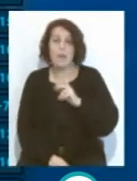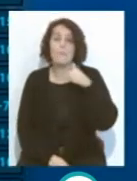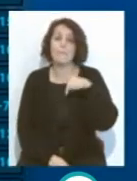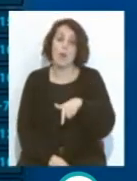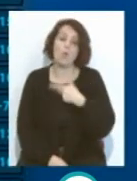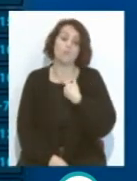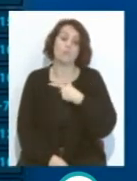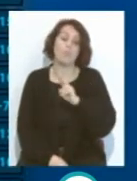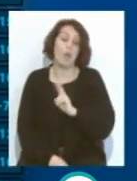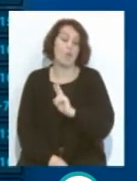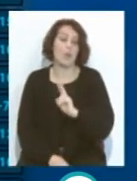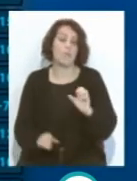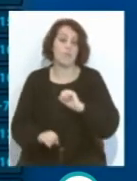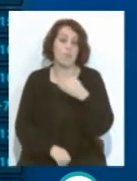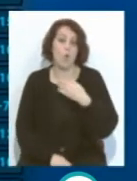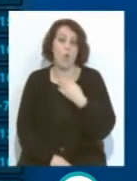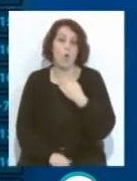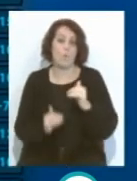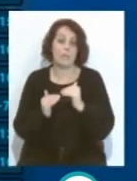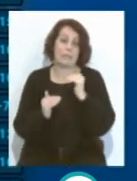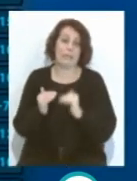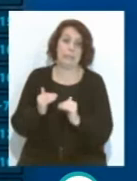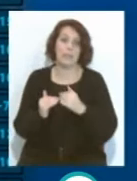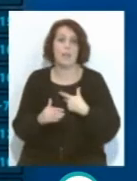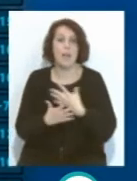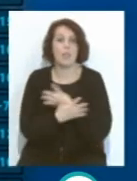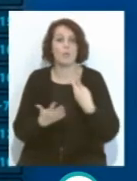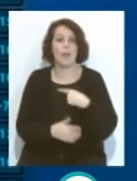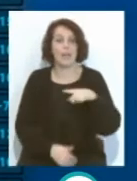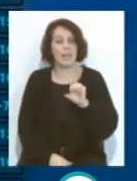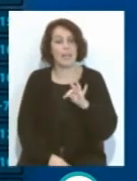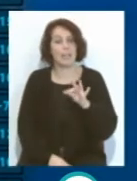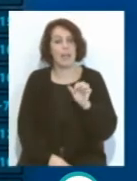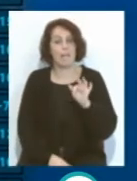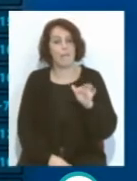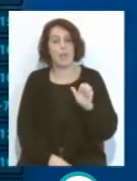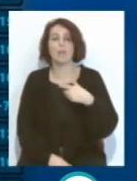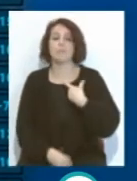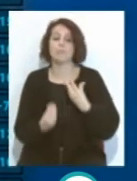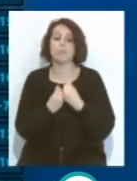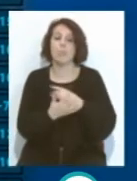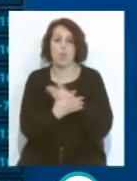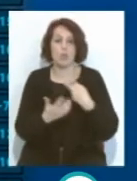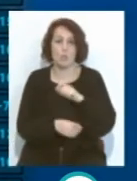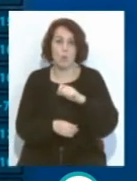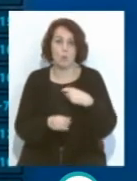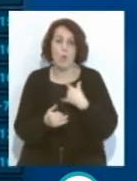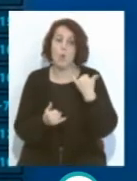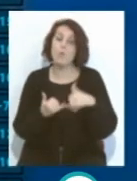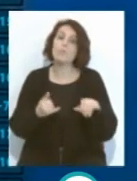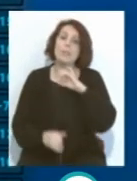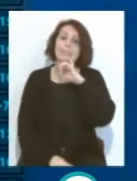Club Pucelano, está en posición de descenso. Décimo noveno, Getafe con 18 puntos. Y cierra la tabla